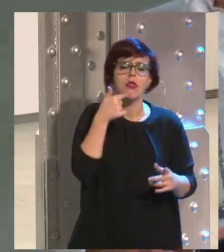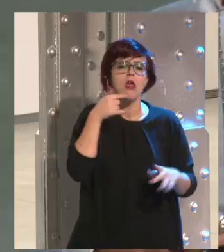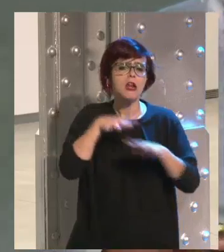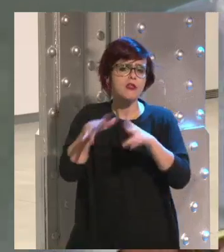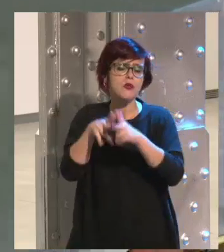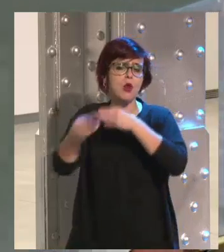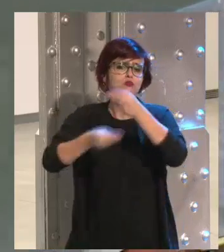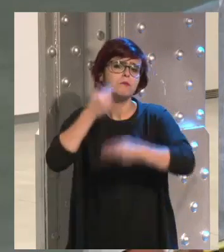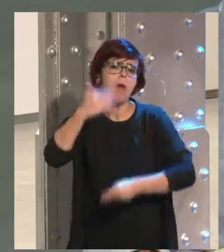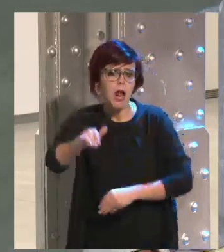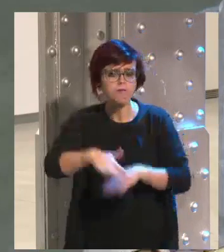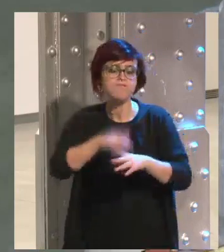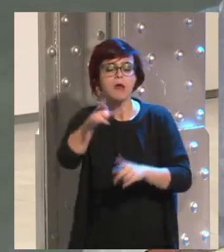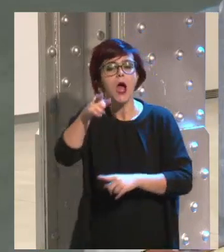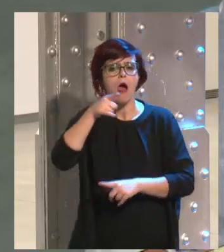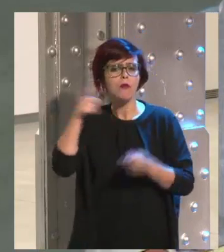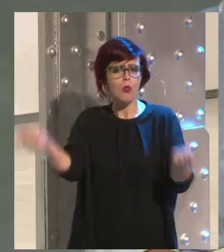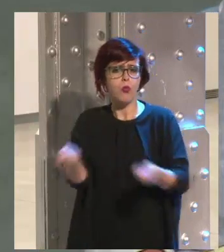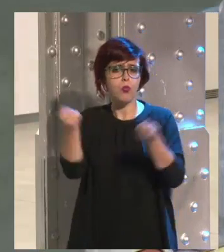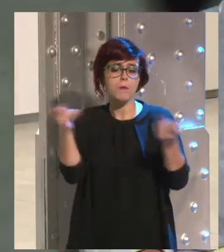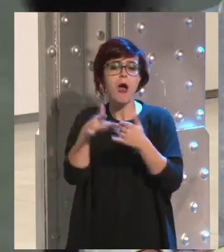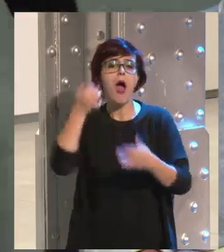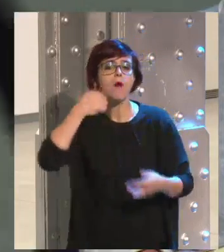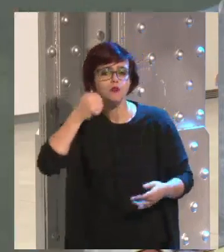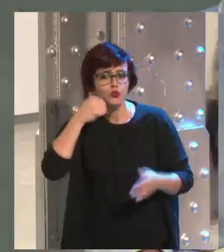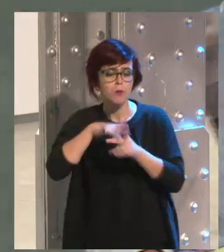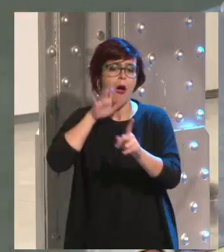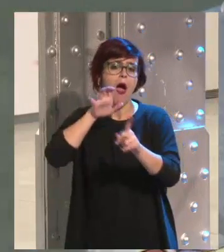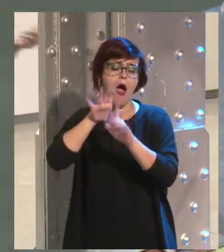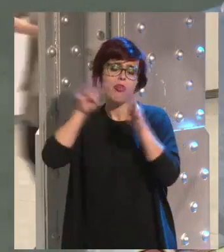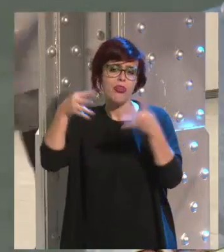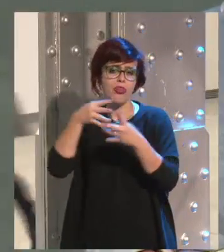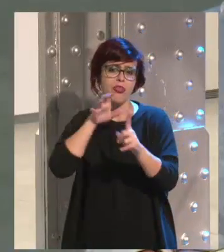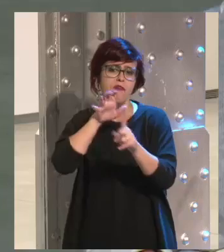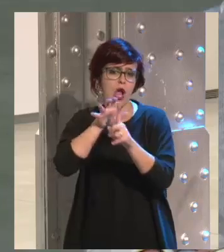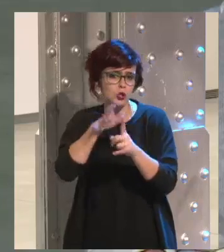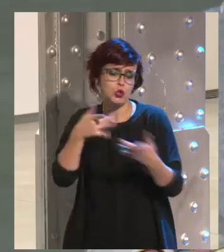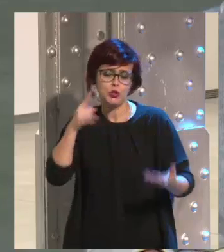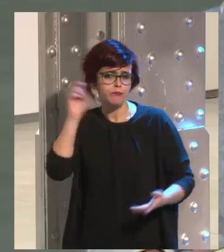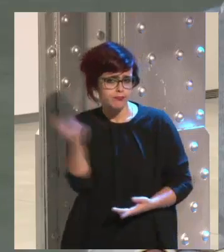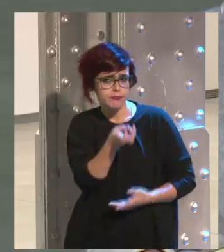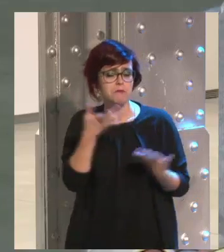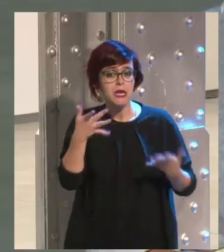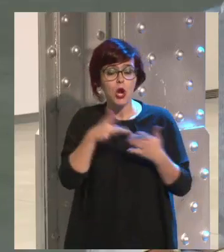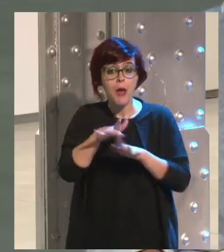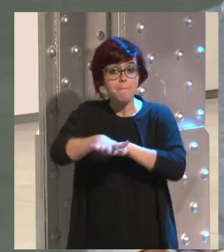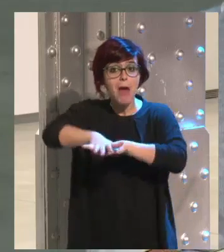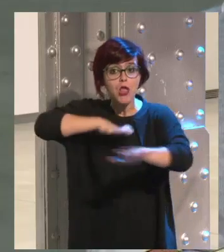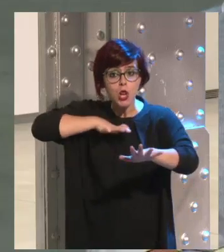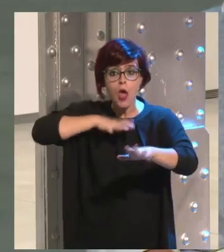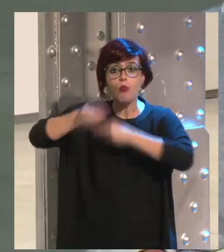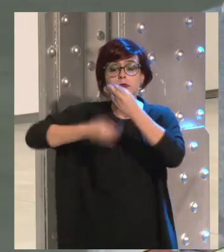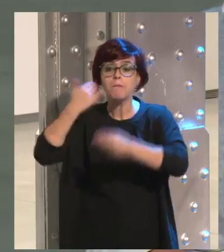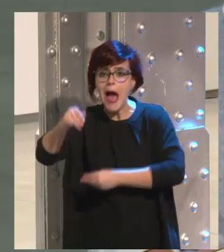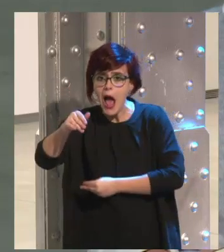claro, lo que es noticia es cuando hay algún tipo de abuso, de ciberacoso, etcétera, pero eso no quiere decir que la inmensa mayoría lo utilice